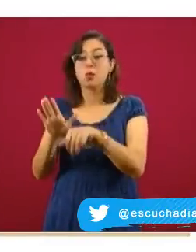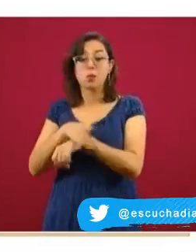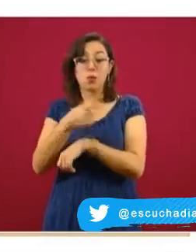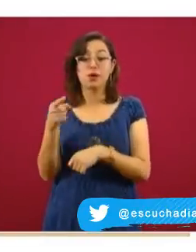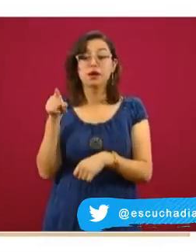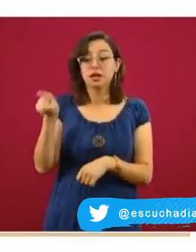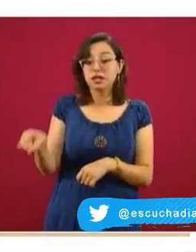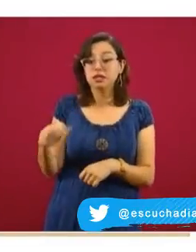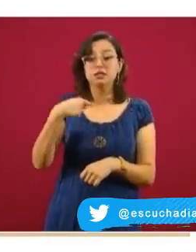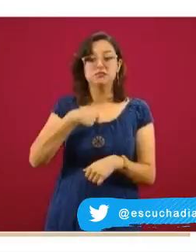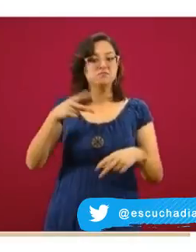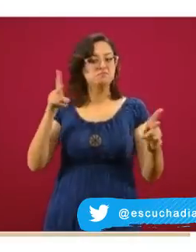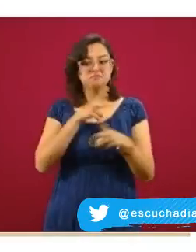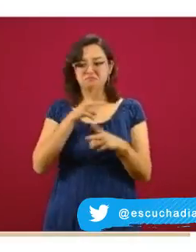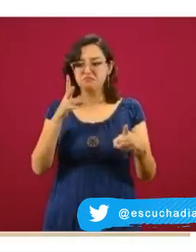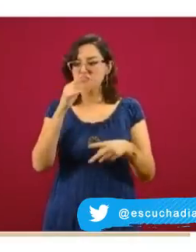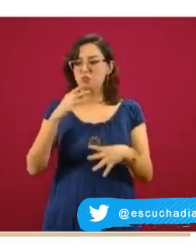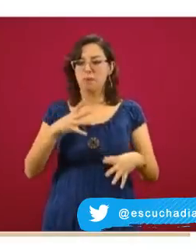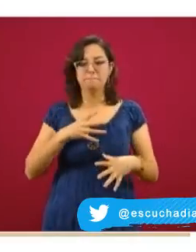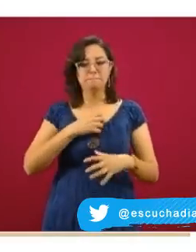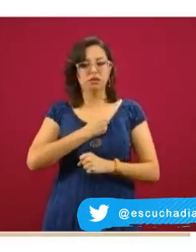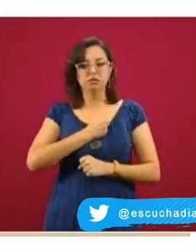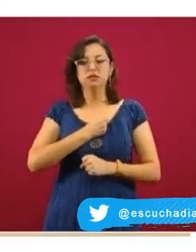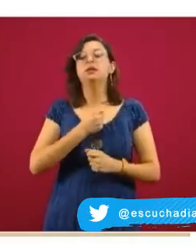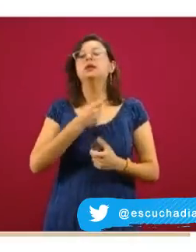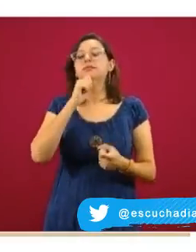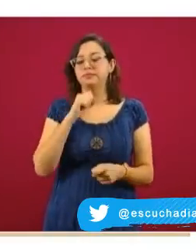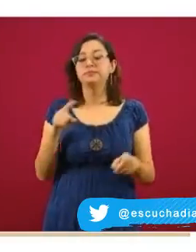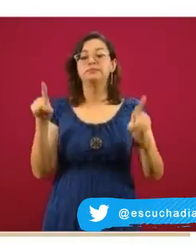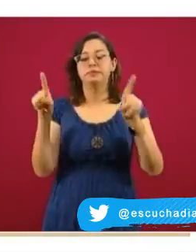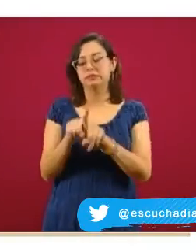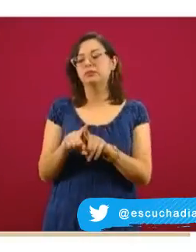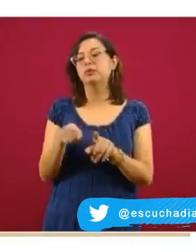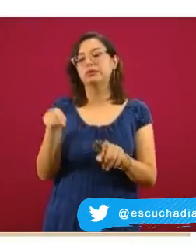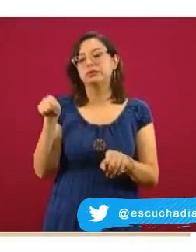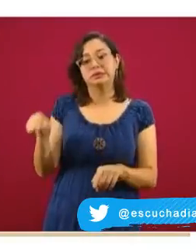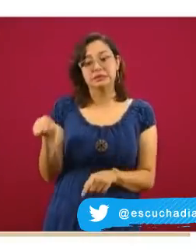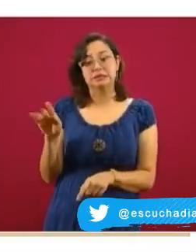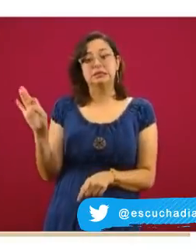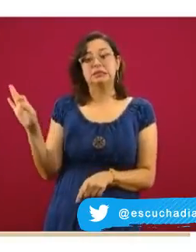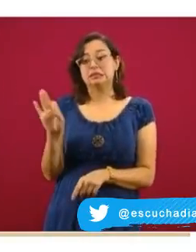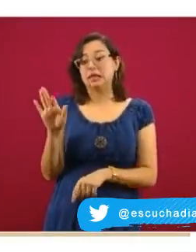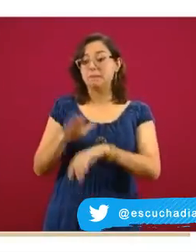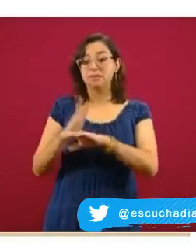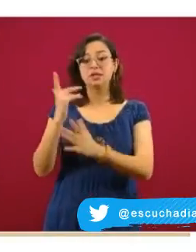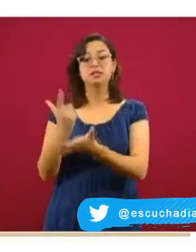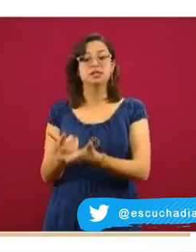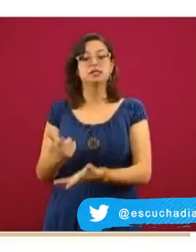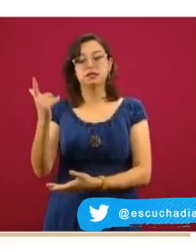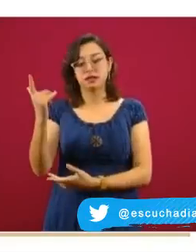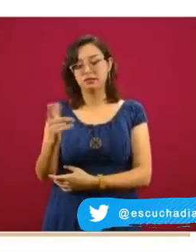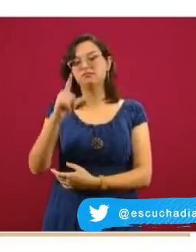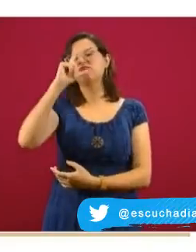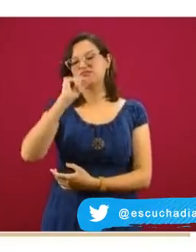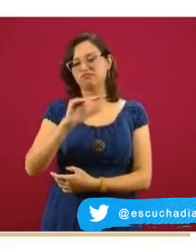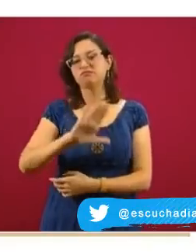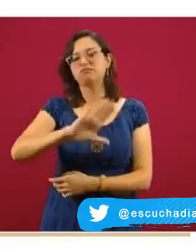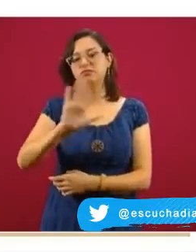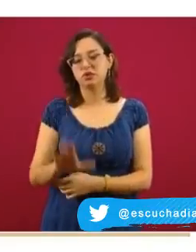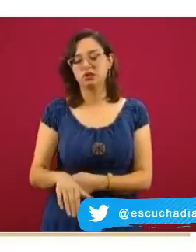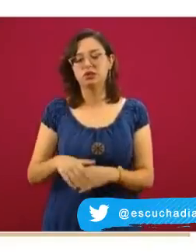paciente que tiene falla respiratoria y que lógicamente tiene mucho más riesgo de fallecer a causa de la